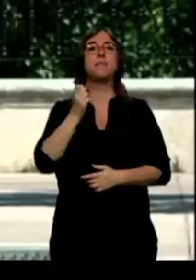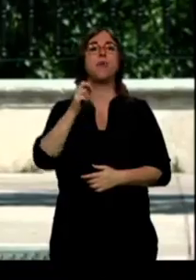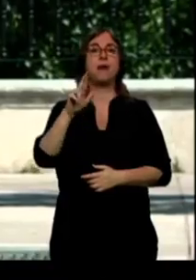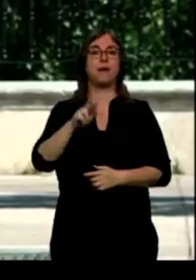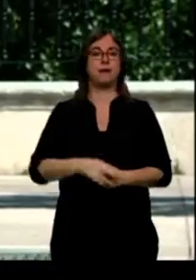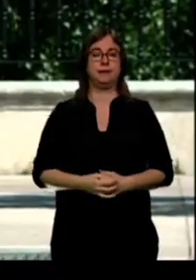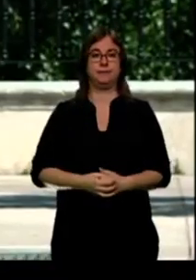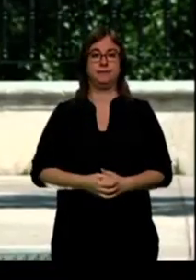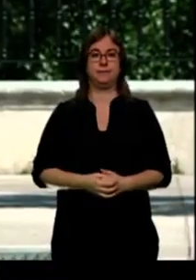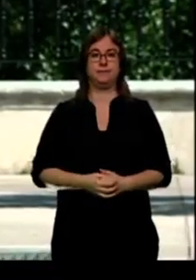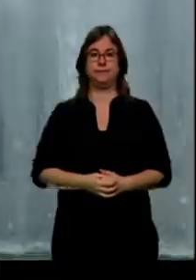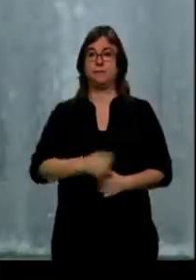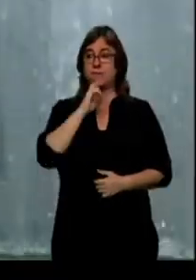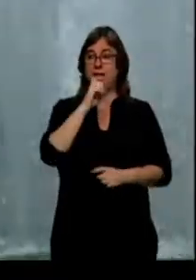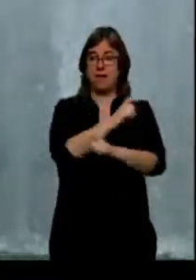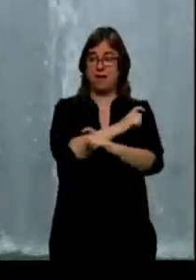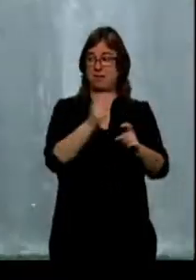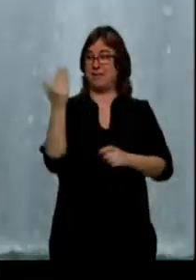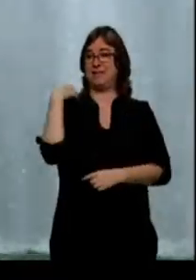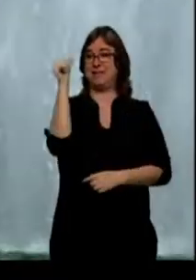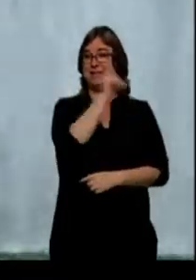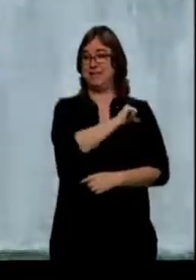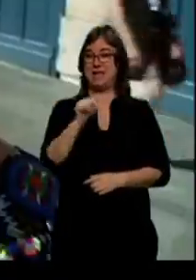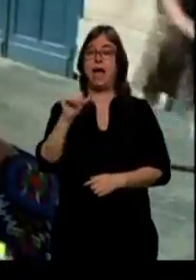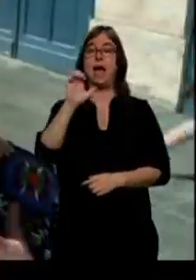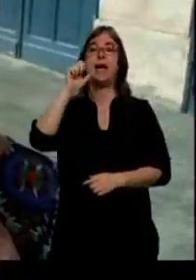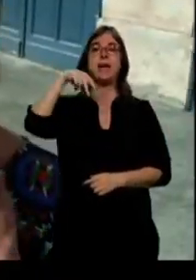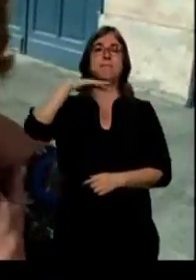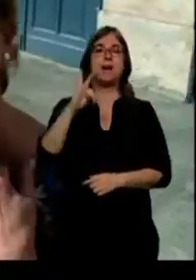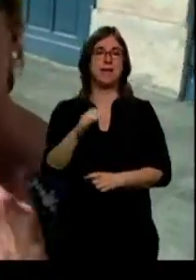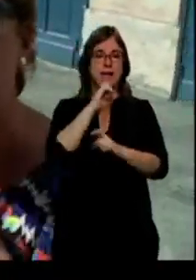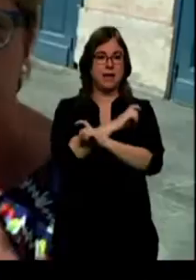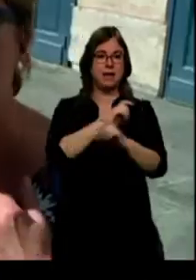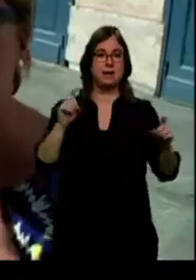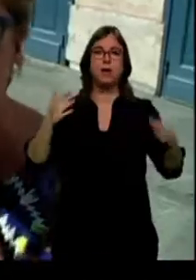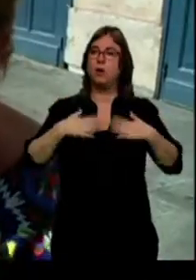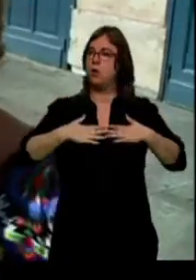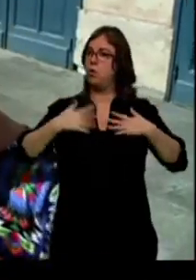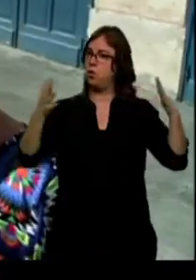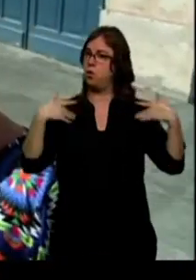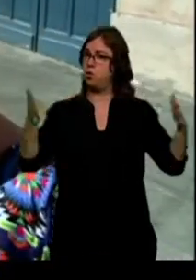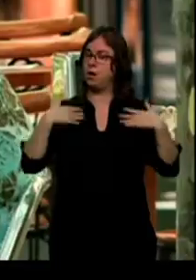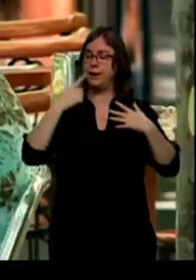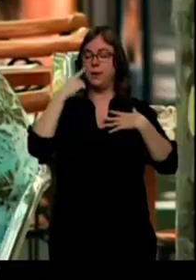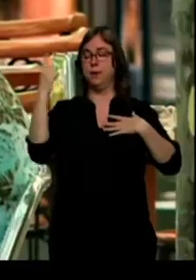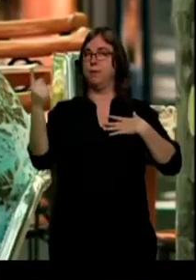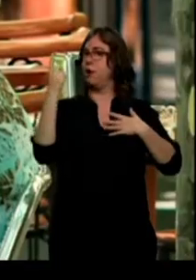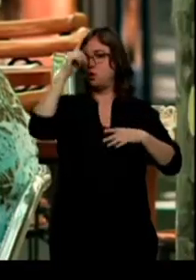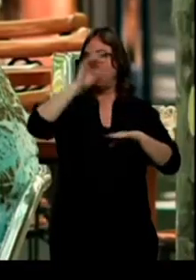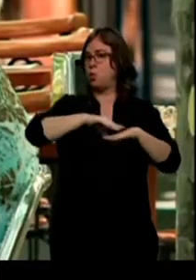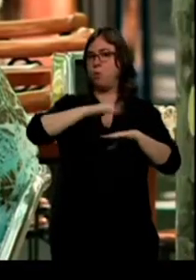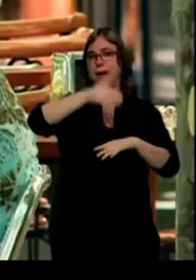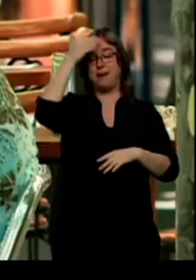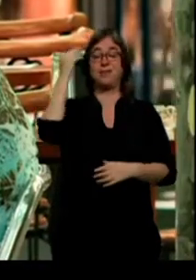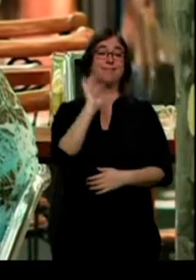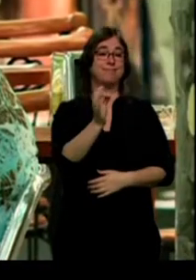Lo anunciaba la pasada semana la Agencia Estatal de Meteorología. Ahora mismo me están dando unos vaídos que no sé si es del calor. Pues sí, la ola